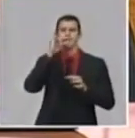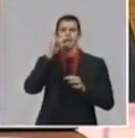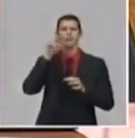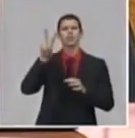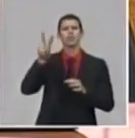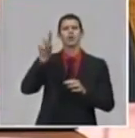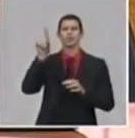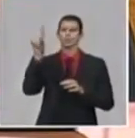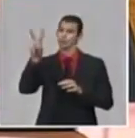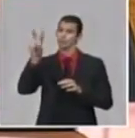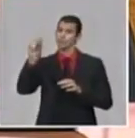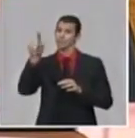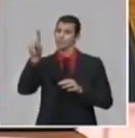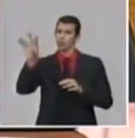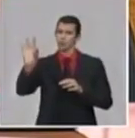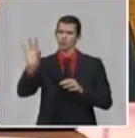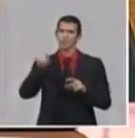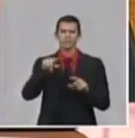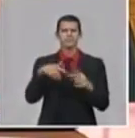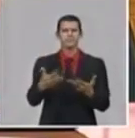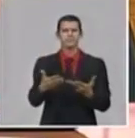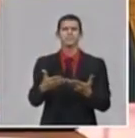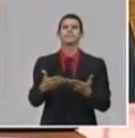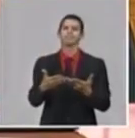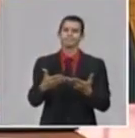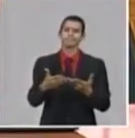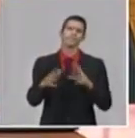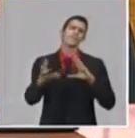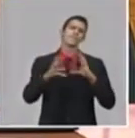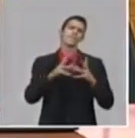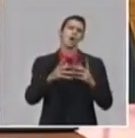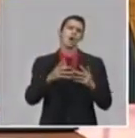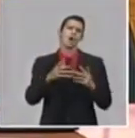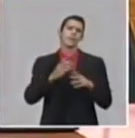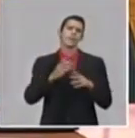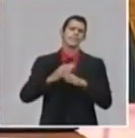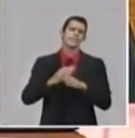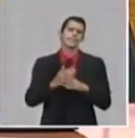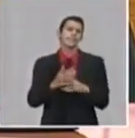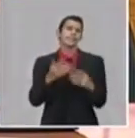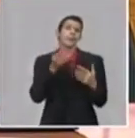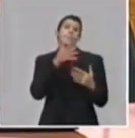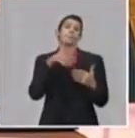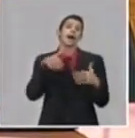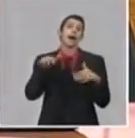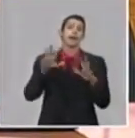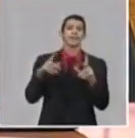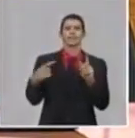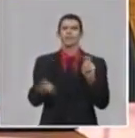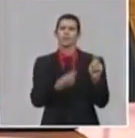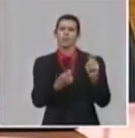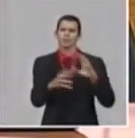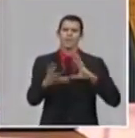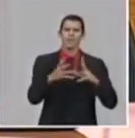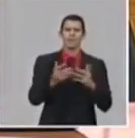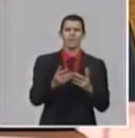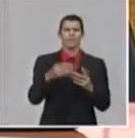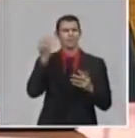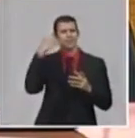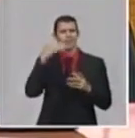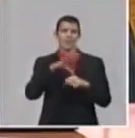ciencia poder enfrentar un enemigo como este, un enemigo invisible para nosotros que está por ahí y que